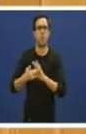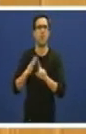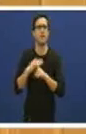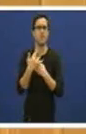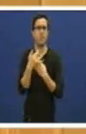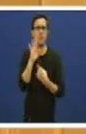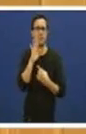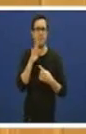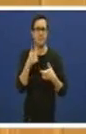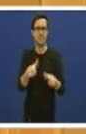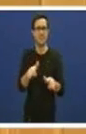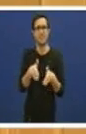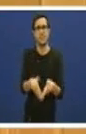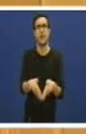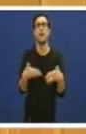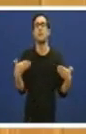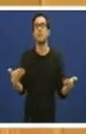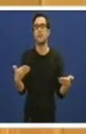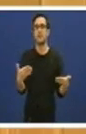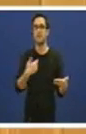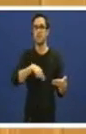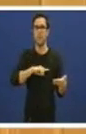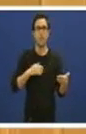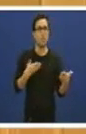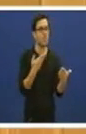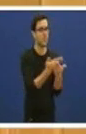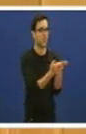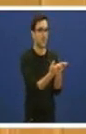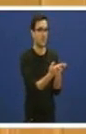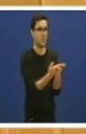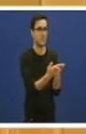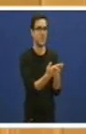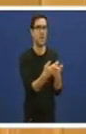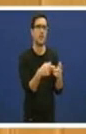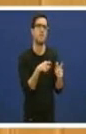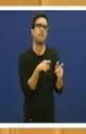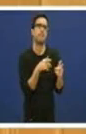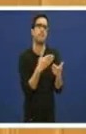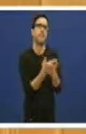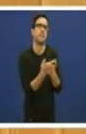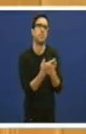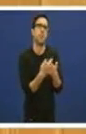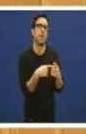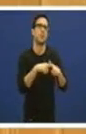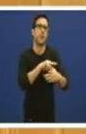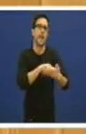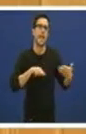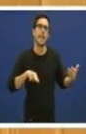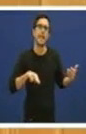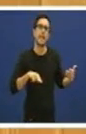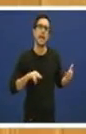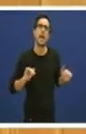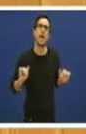cuestións que propoñemos en primeiro lugar e que instamos ao goberno da xunta de Galiza é que inicie, deseito